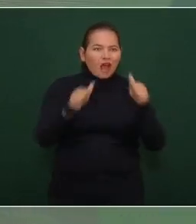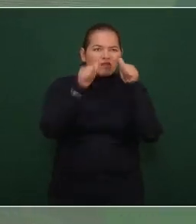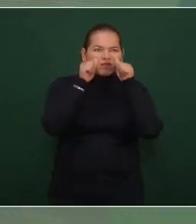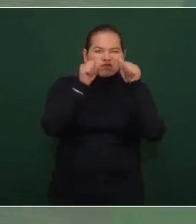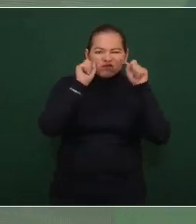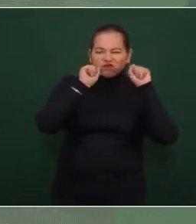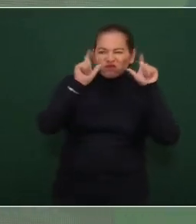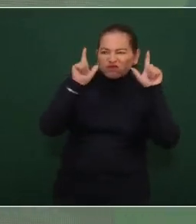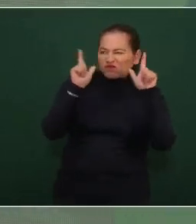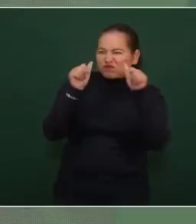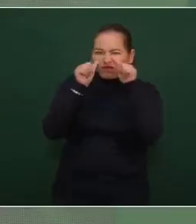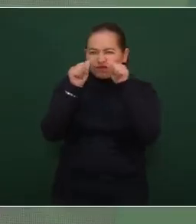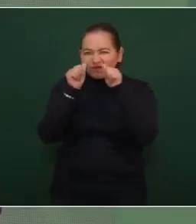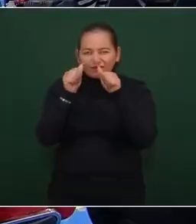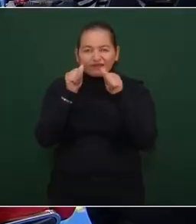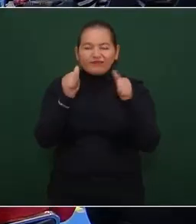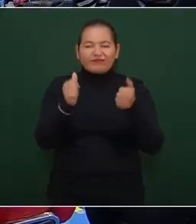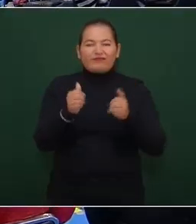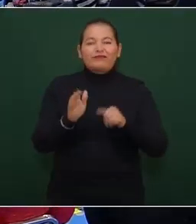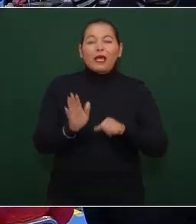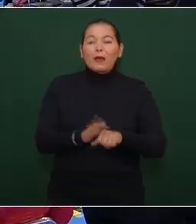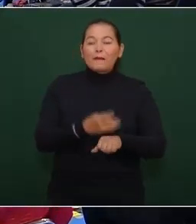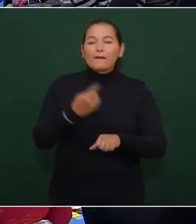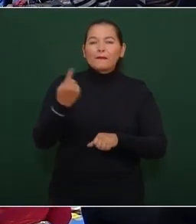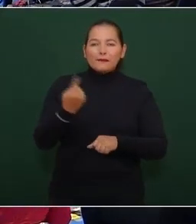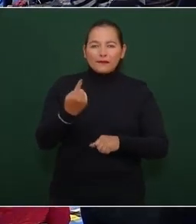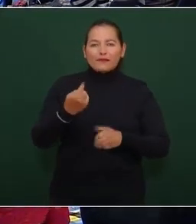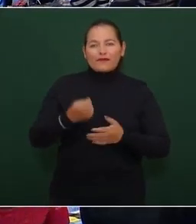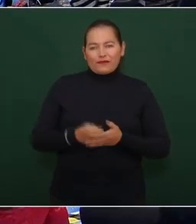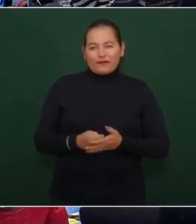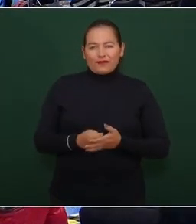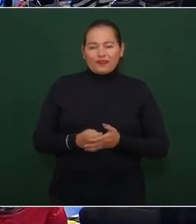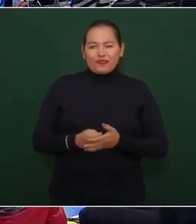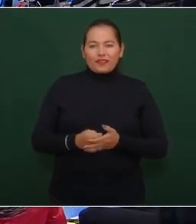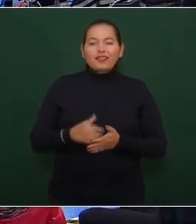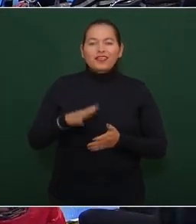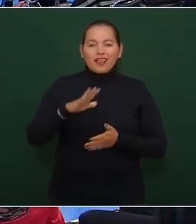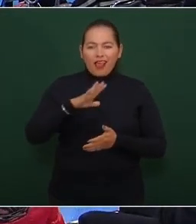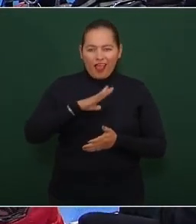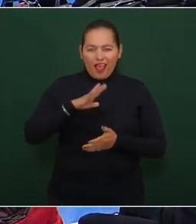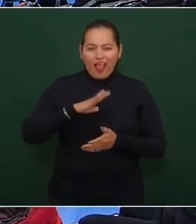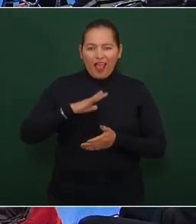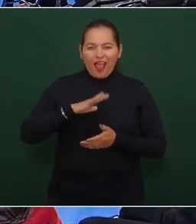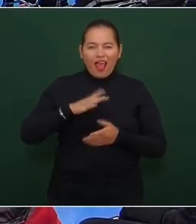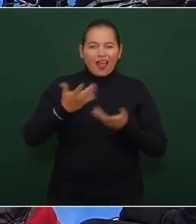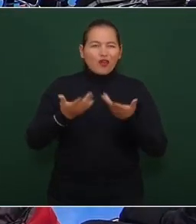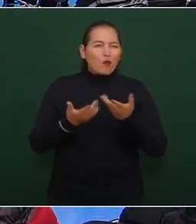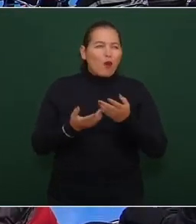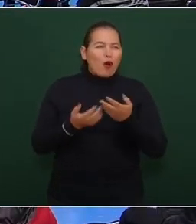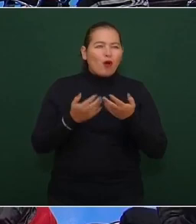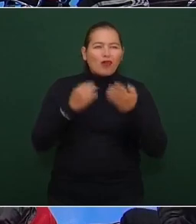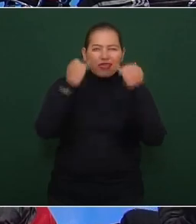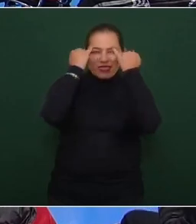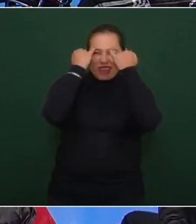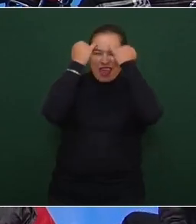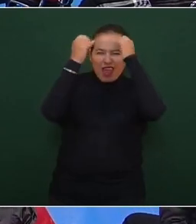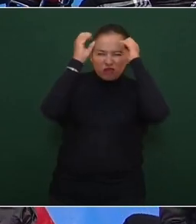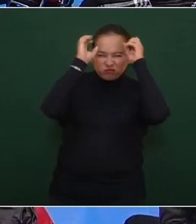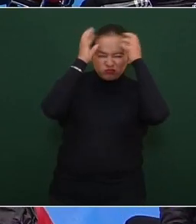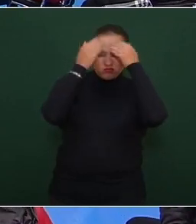porque ha funcionado lo que llamamos la revolución de las conciencias